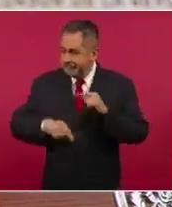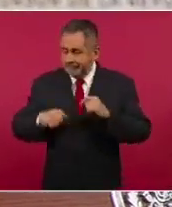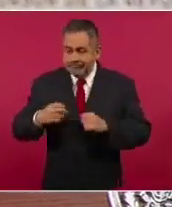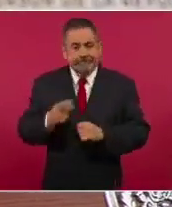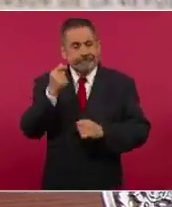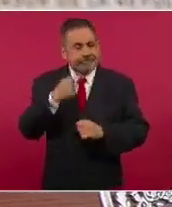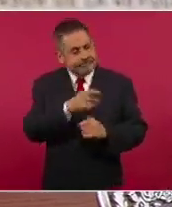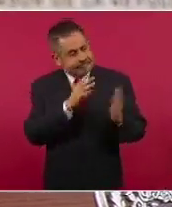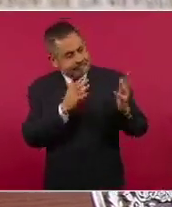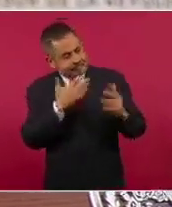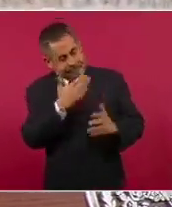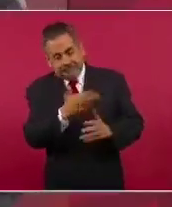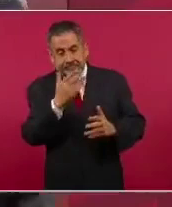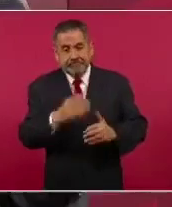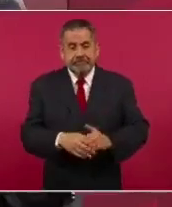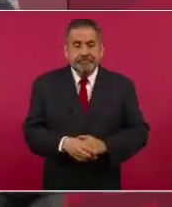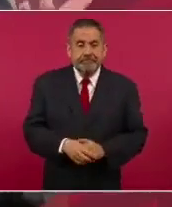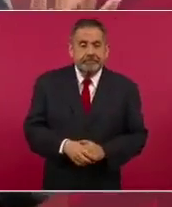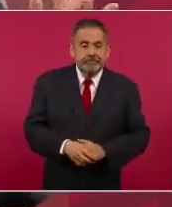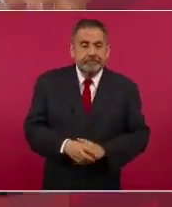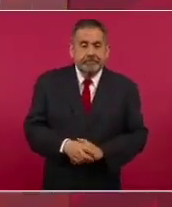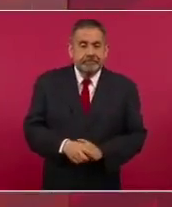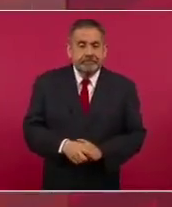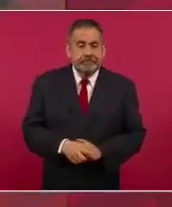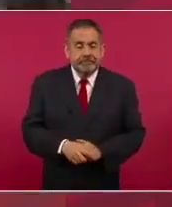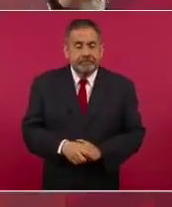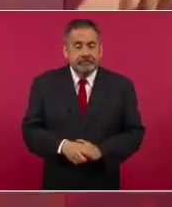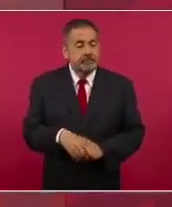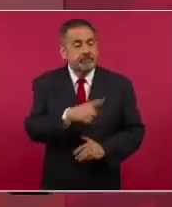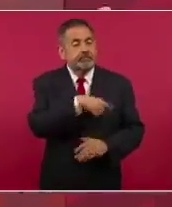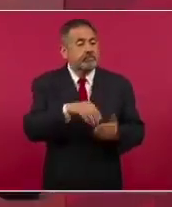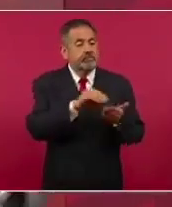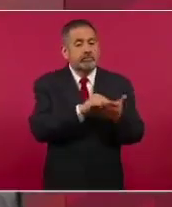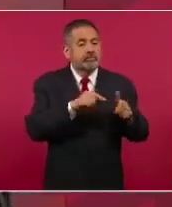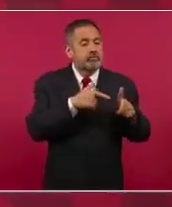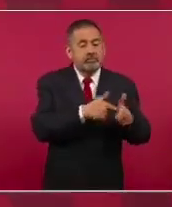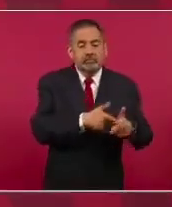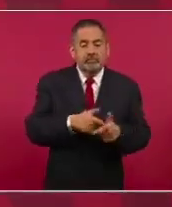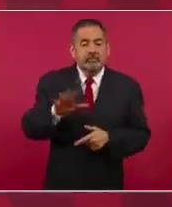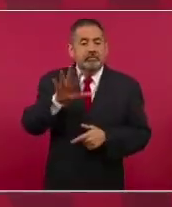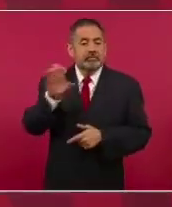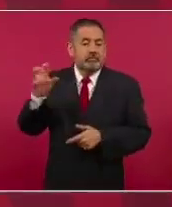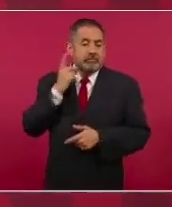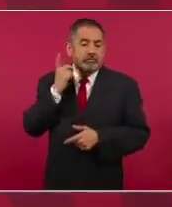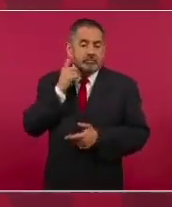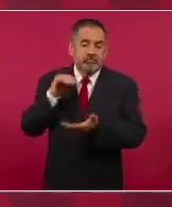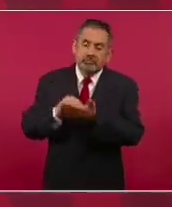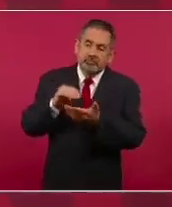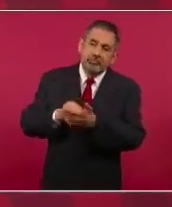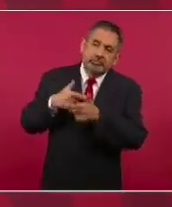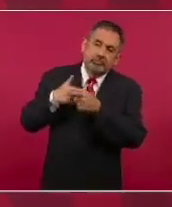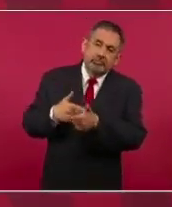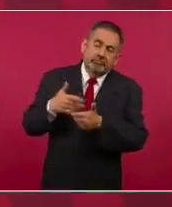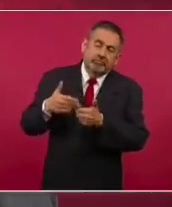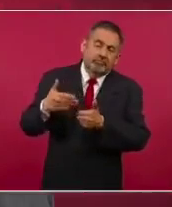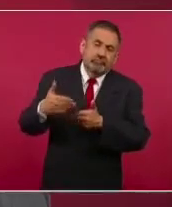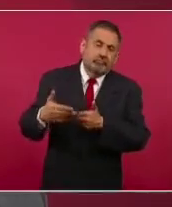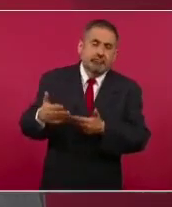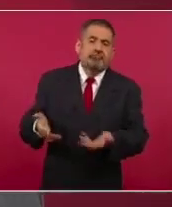van a seguir habiendo 500 diputados, o sea,